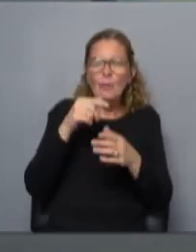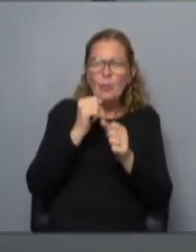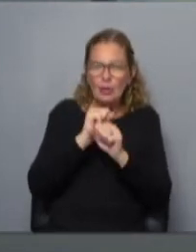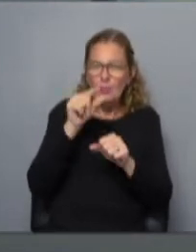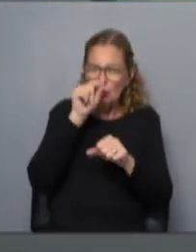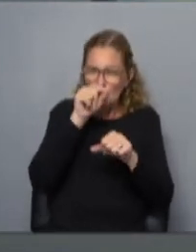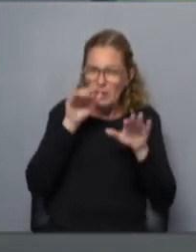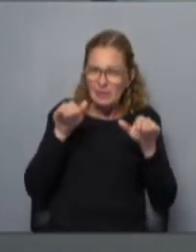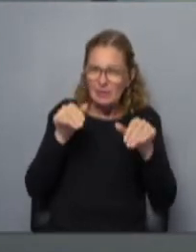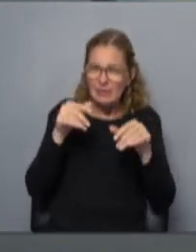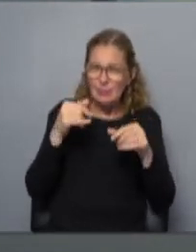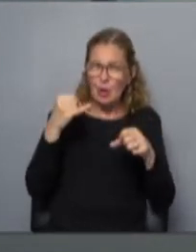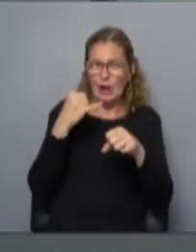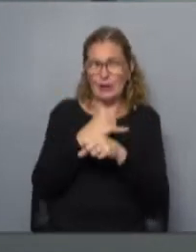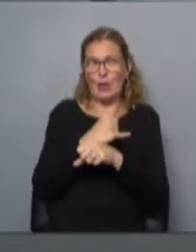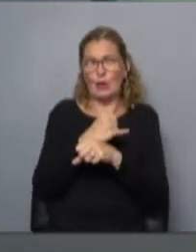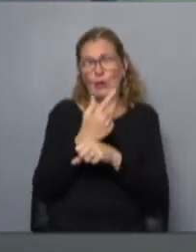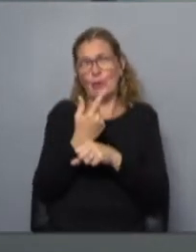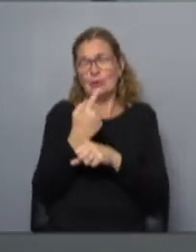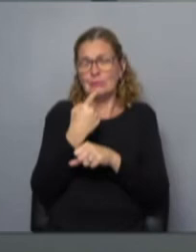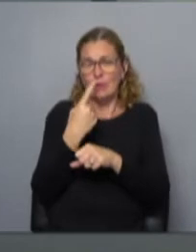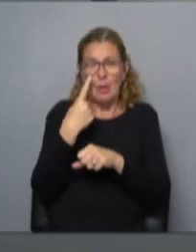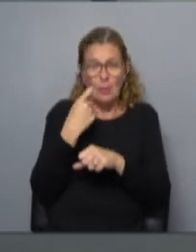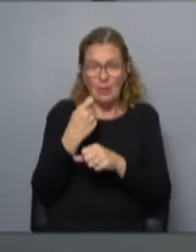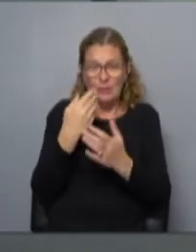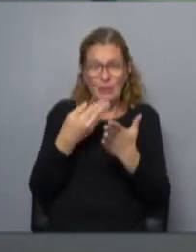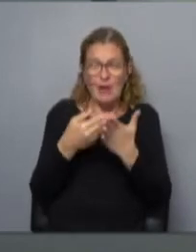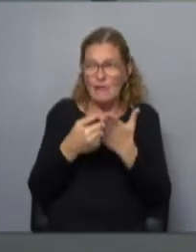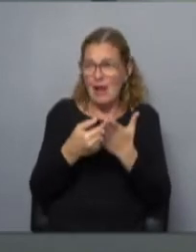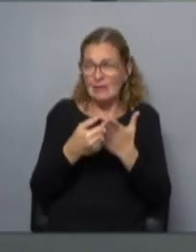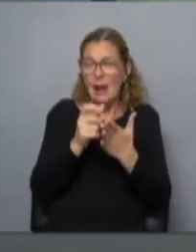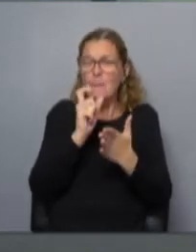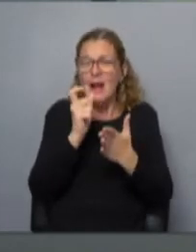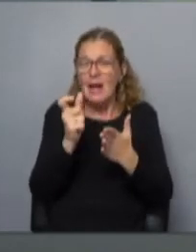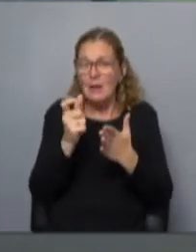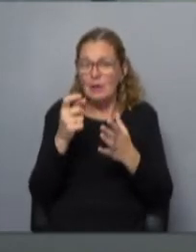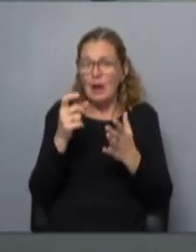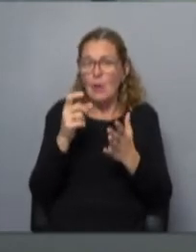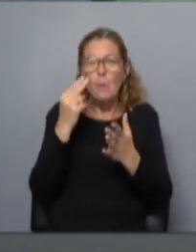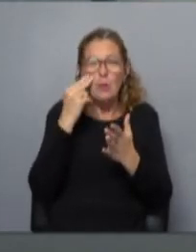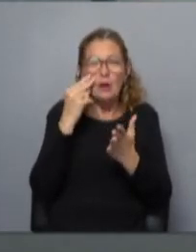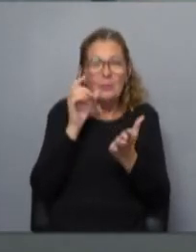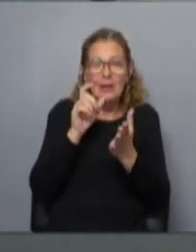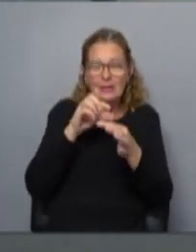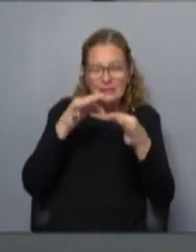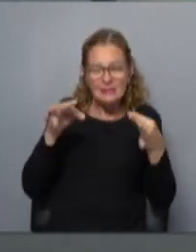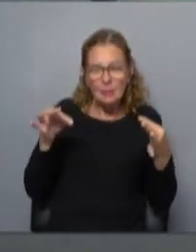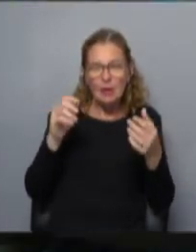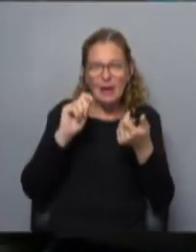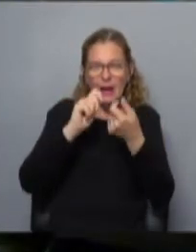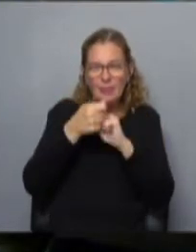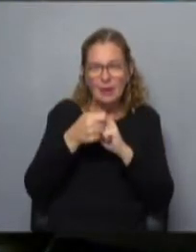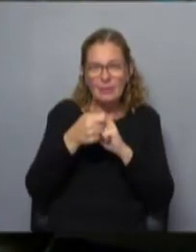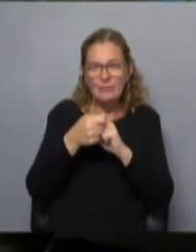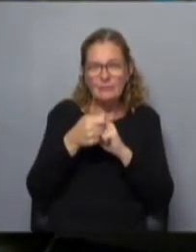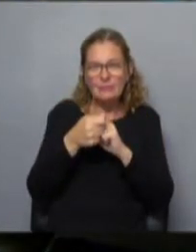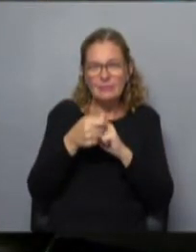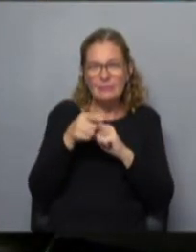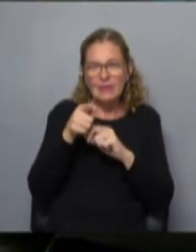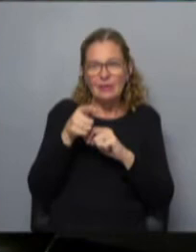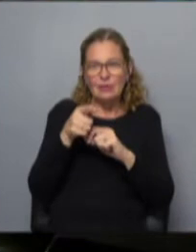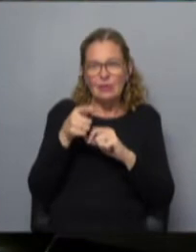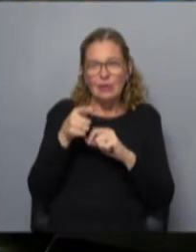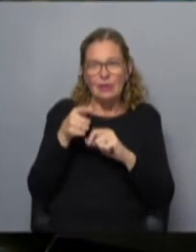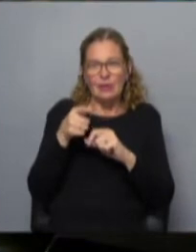si nos arrepentimos o si detectamos una falta de ortografía, un problema de sintaxis o lo que sea que queramos cambiar? Creo que es uno de los